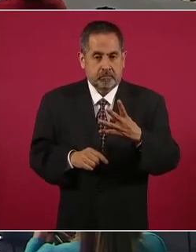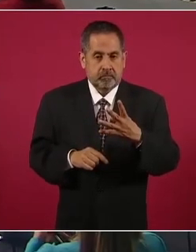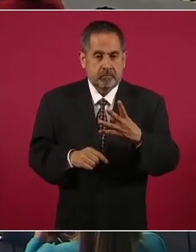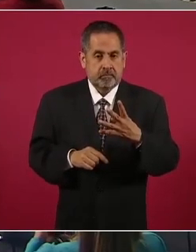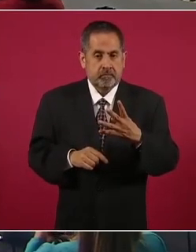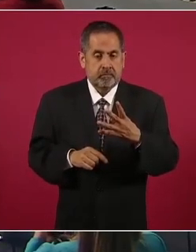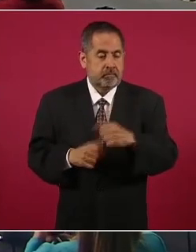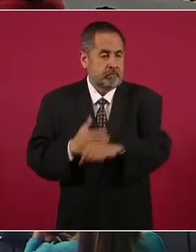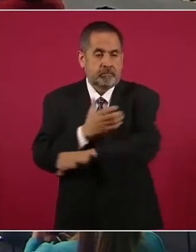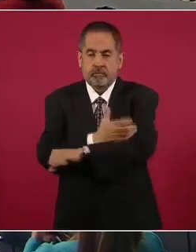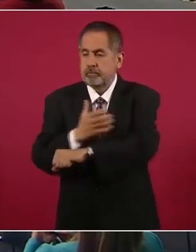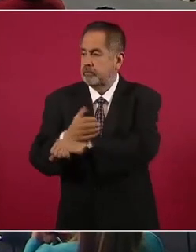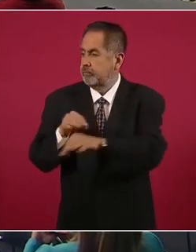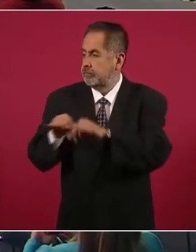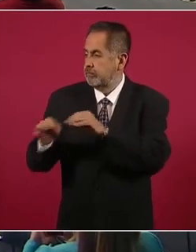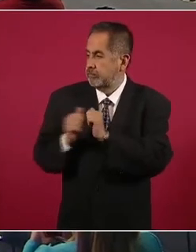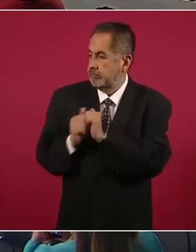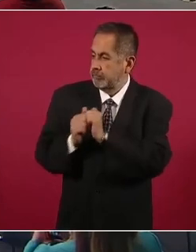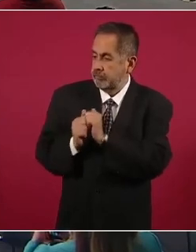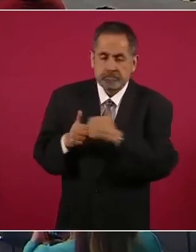compañeros de trabajo,